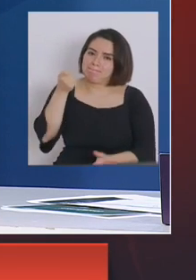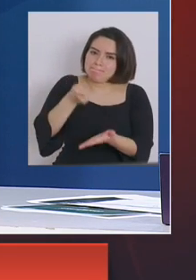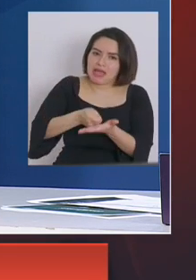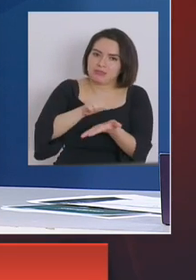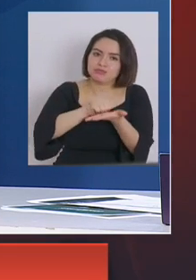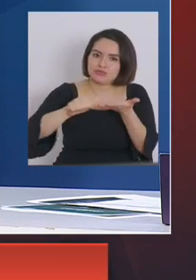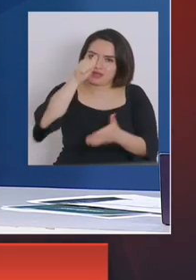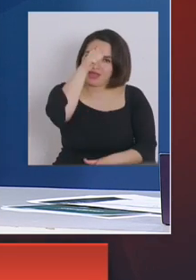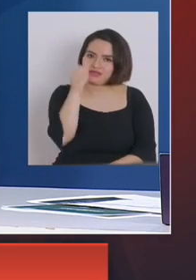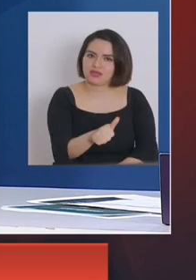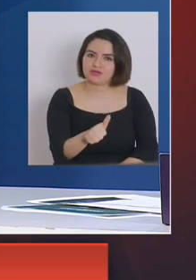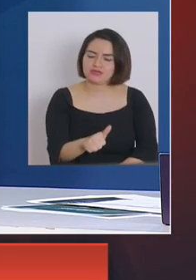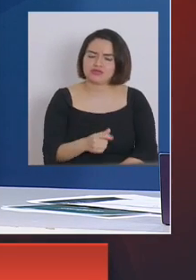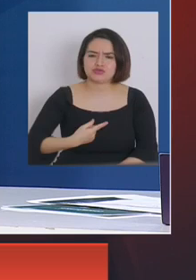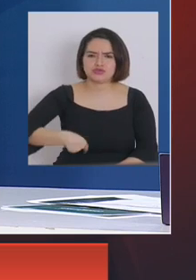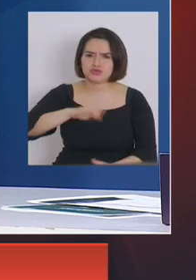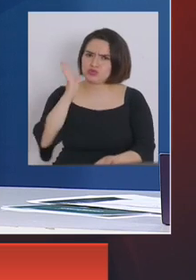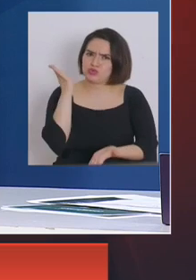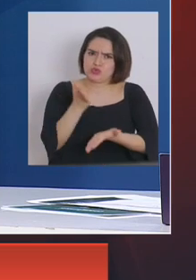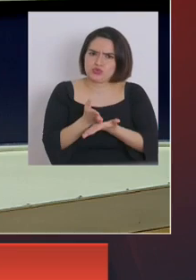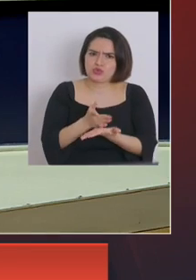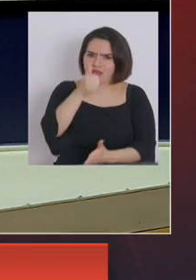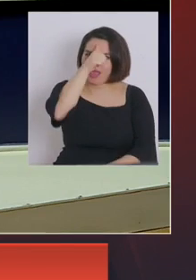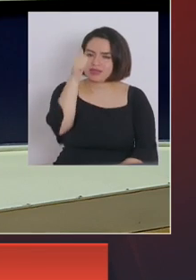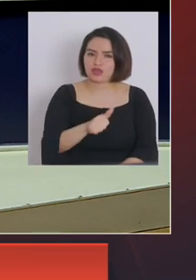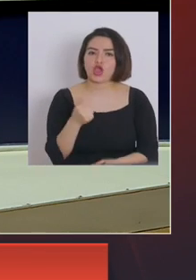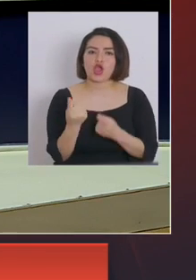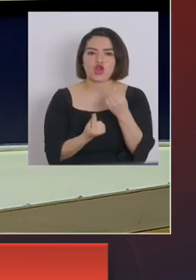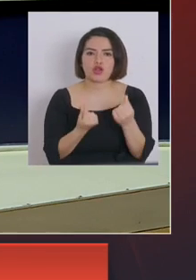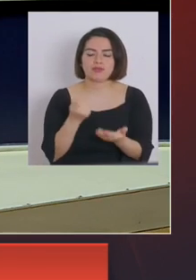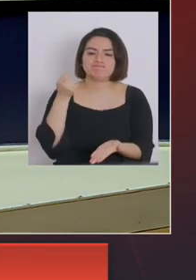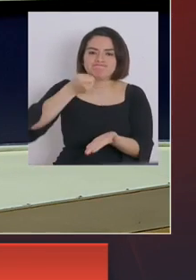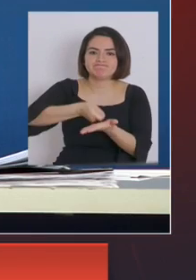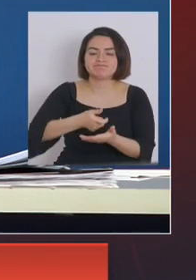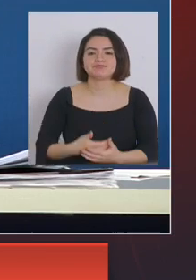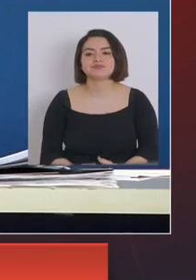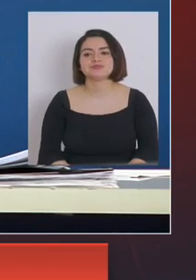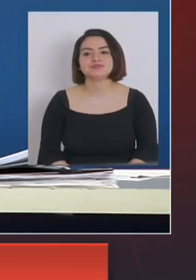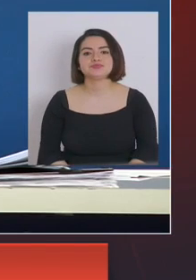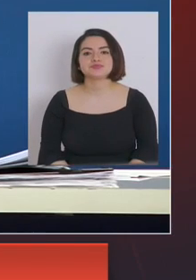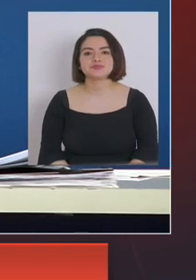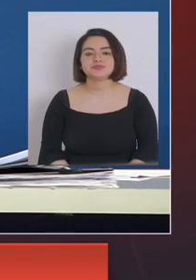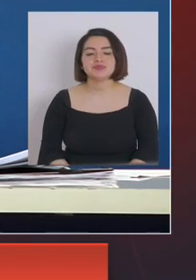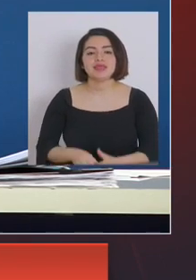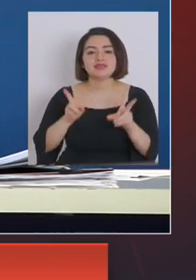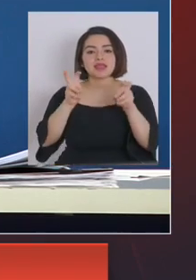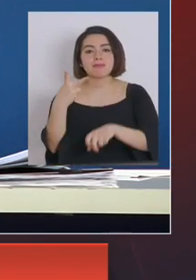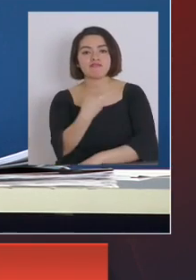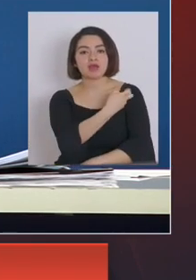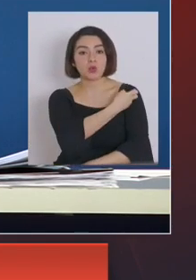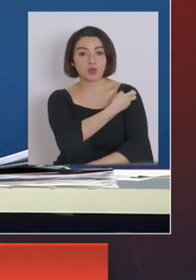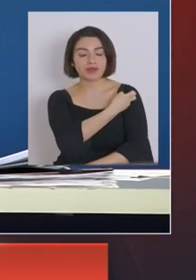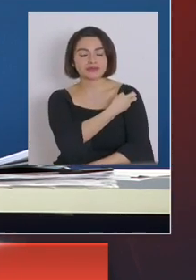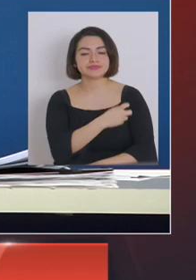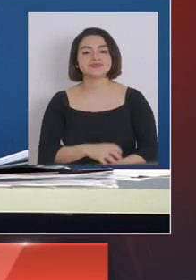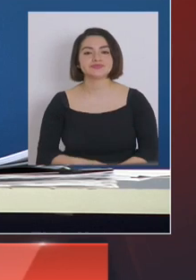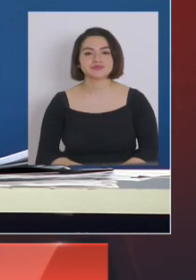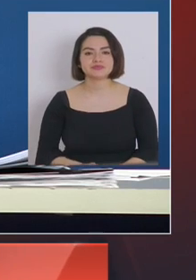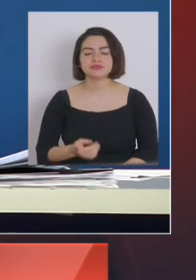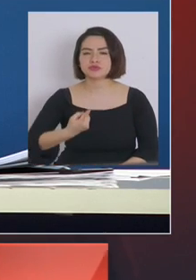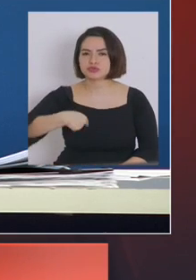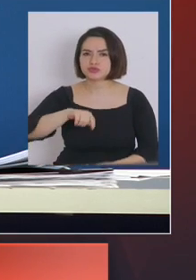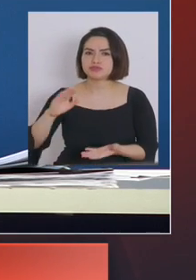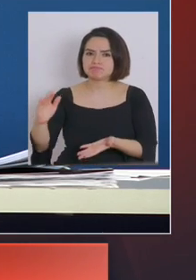muy rigurosos y muy duros con las sanciones económicas Muchas gracias doctora Daza con respecto al tema de las vacunas hemos